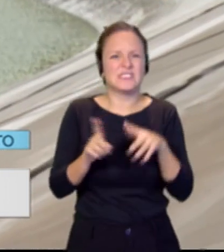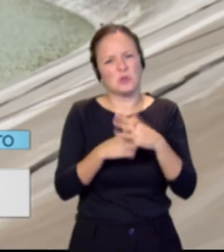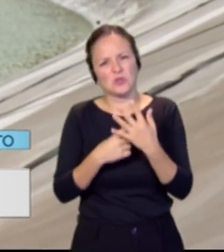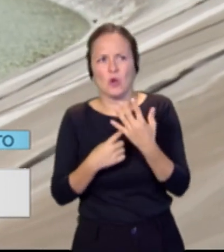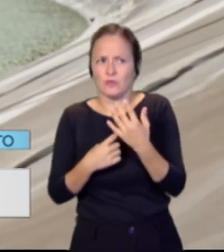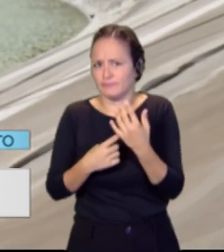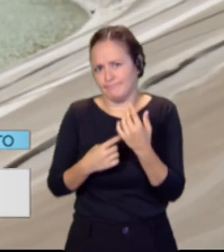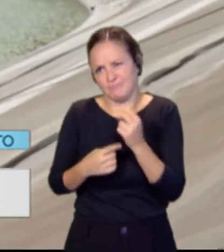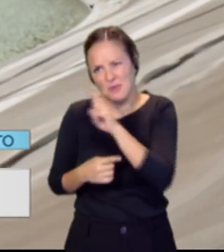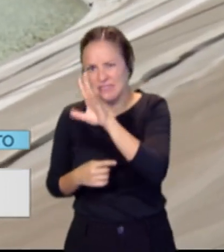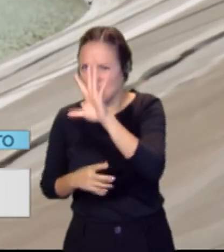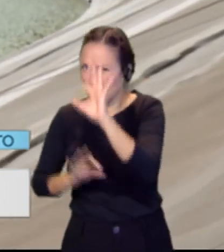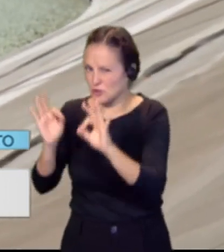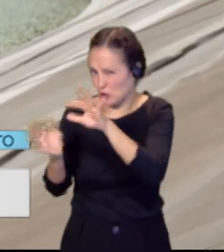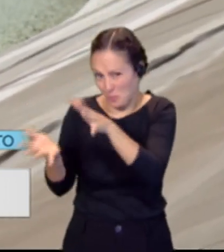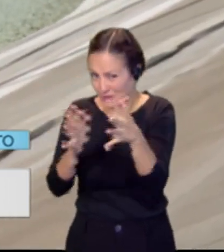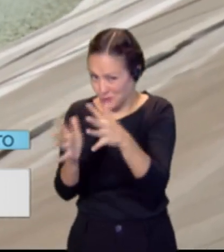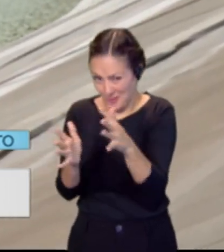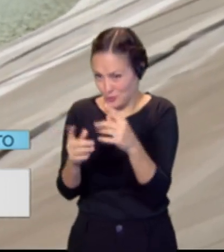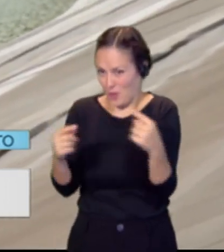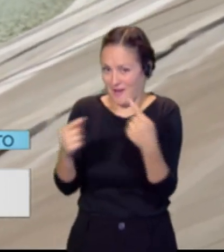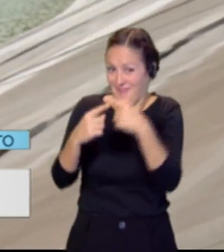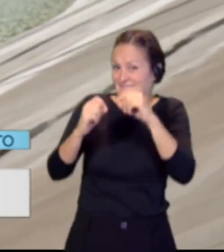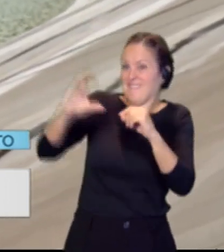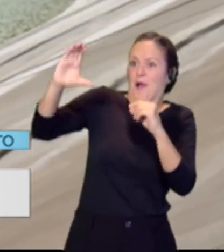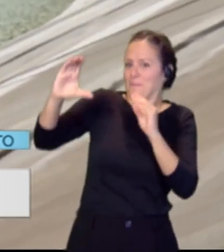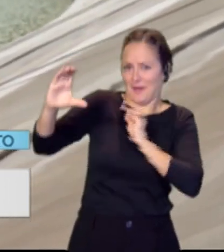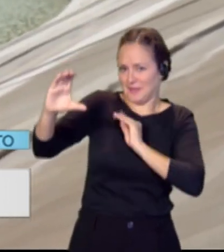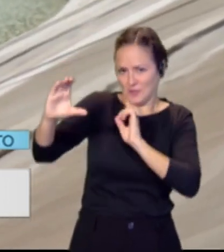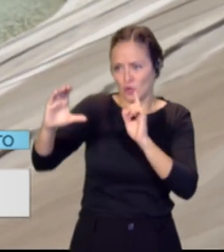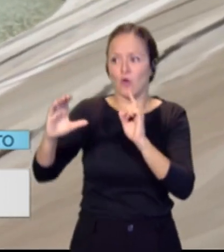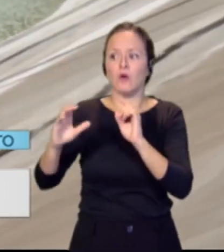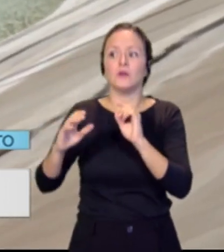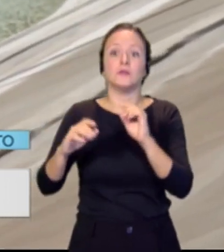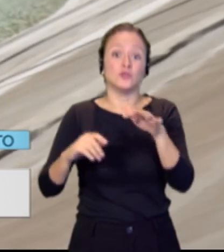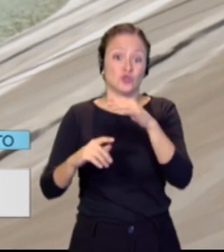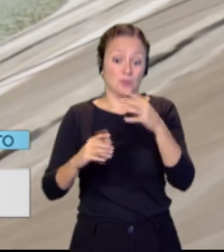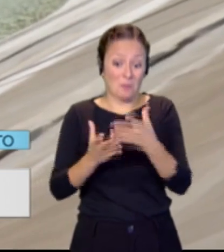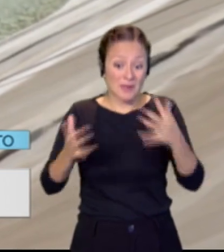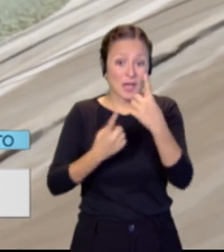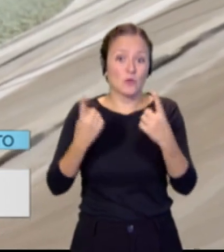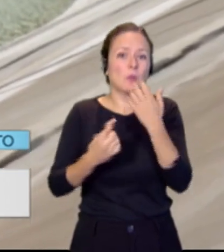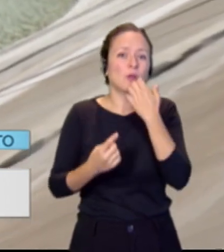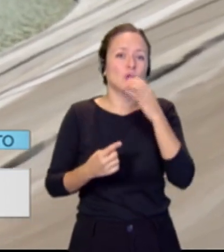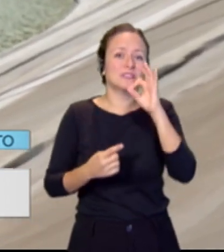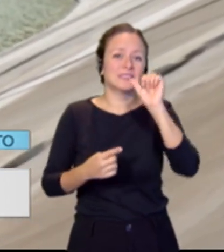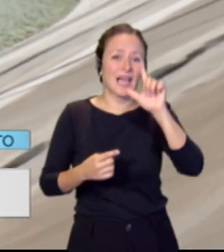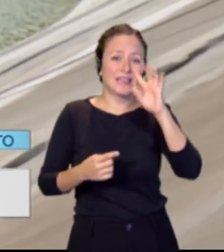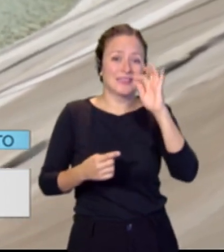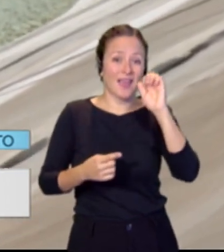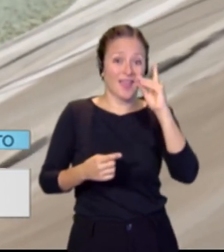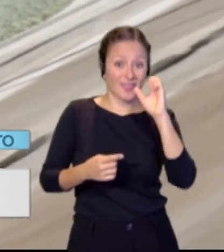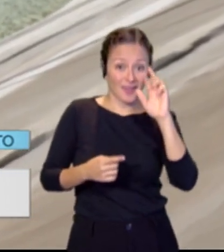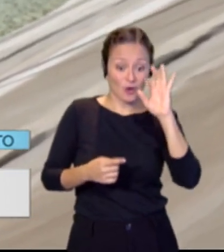25%. La zona de agua regenerada, en torno a un 18%, con balsas con niveles muy críticos, como el saltadero, que está al 8%.